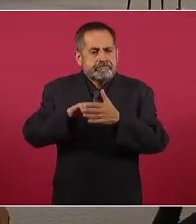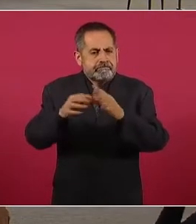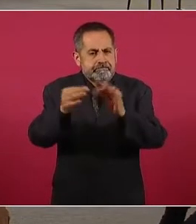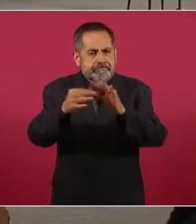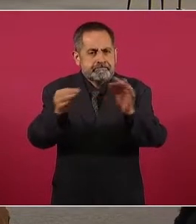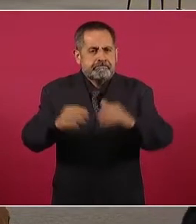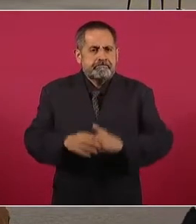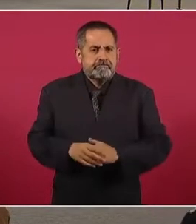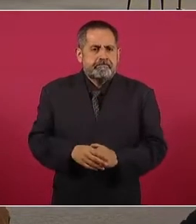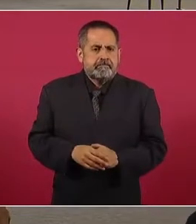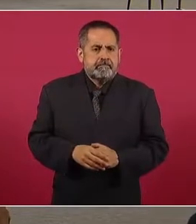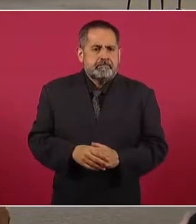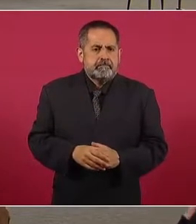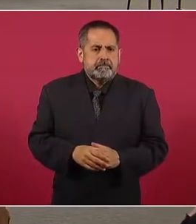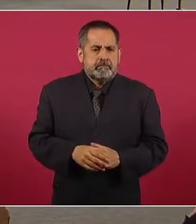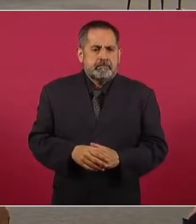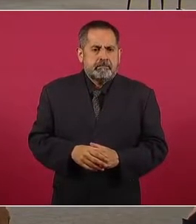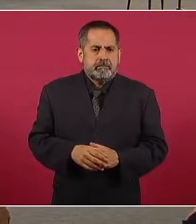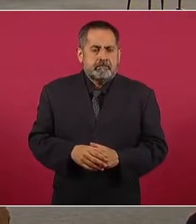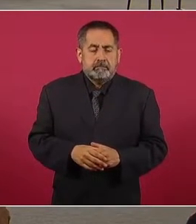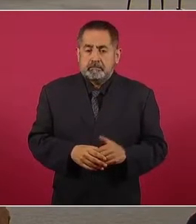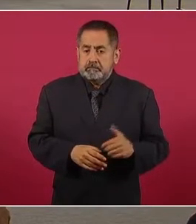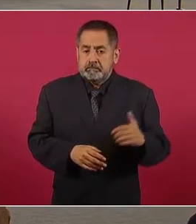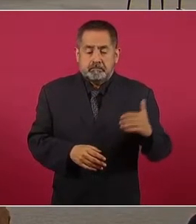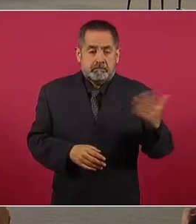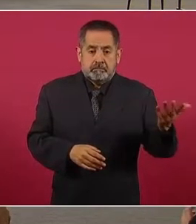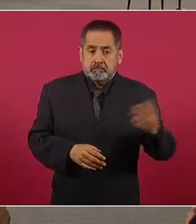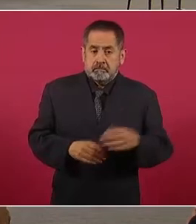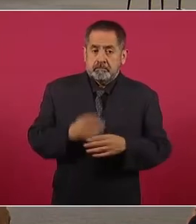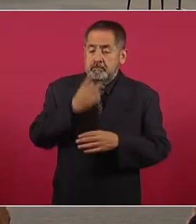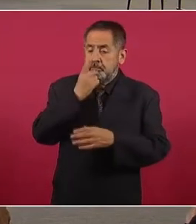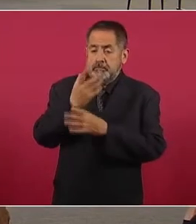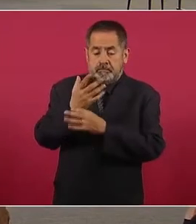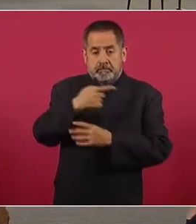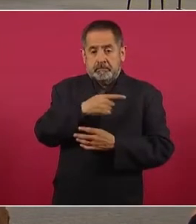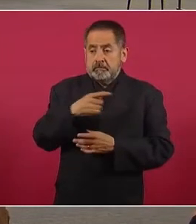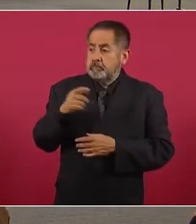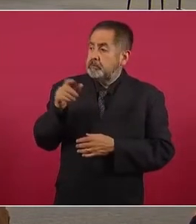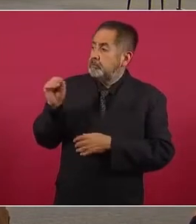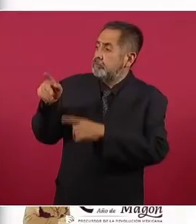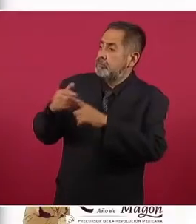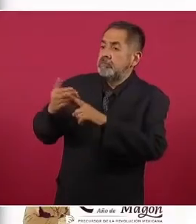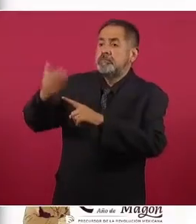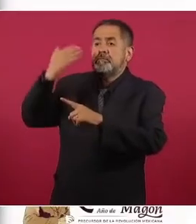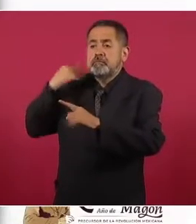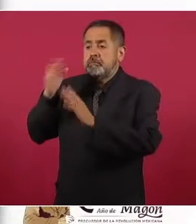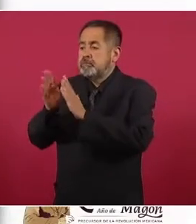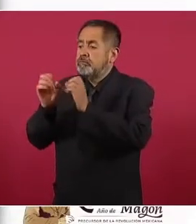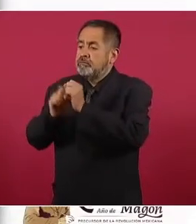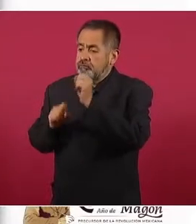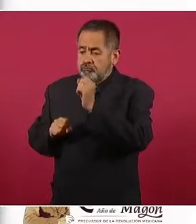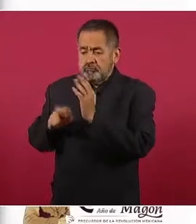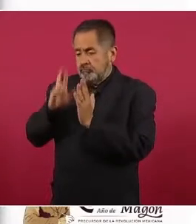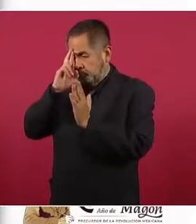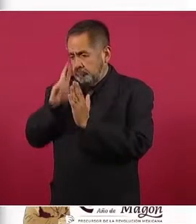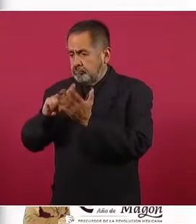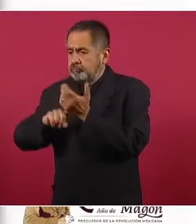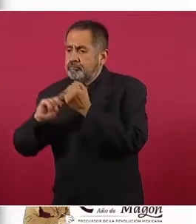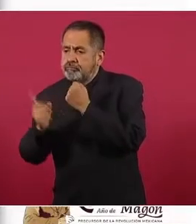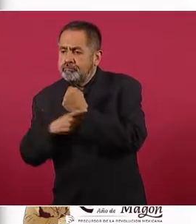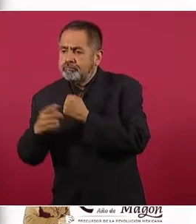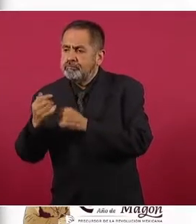dice con razón AMLO que antes la Constitución se respetaba en la forma, pero se violaba en el fondo.